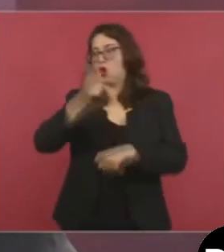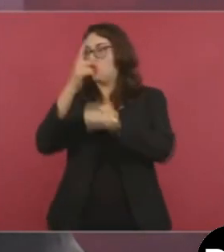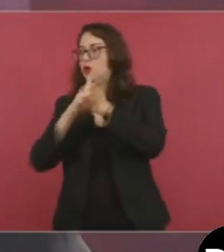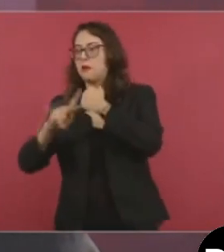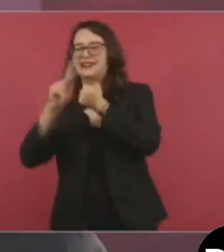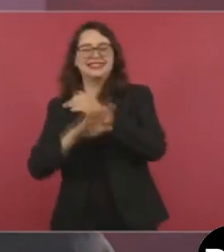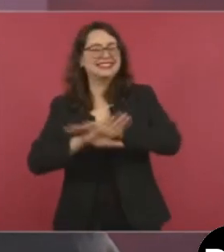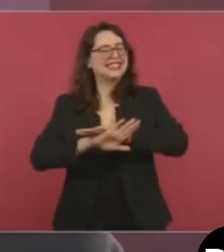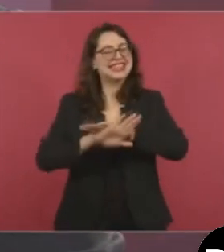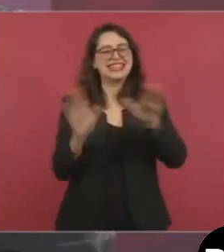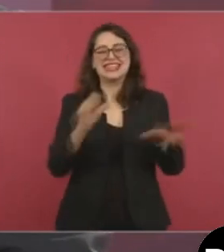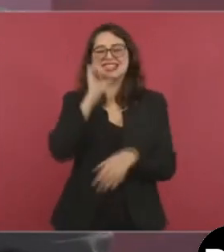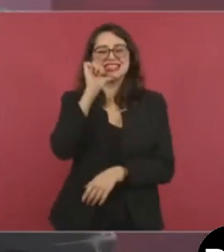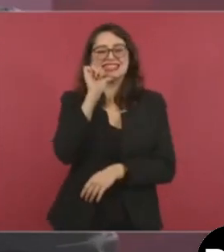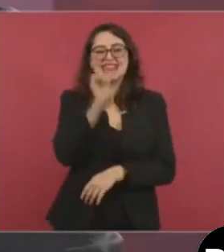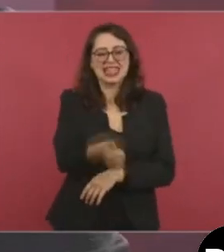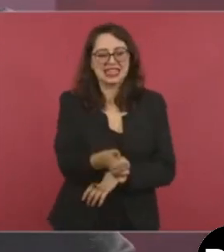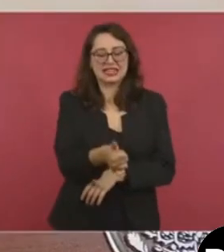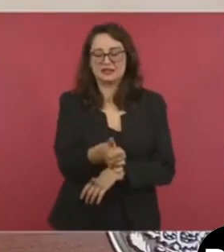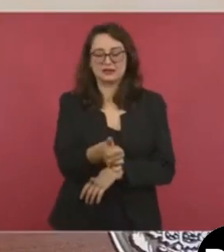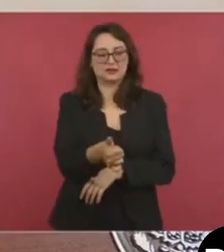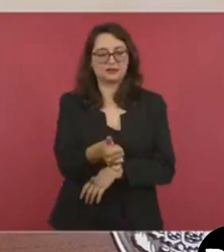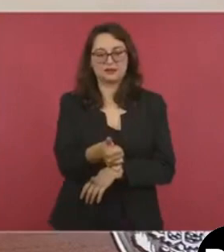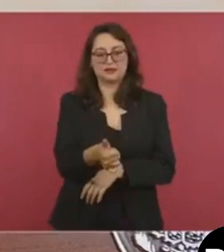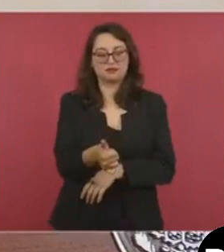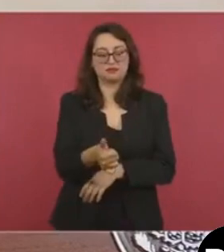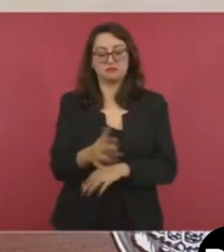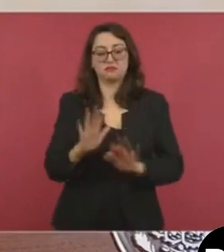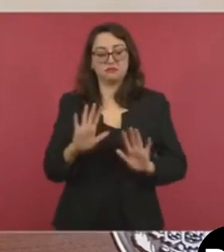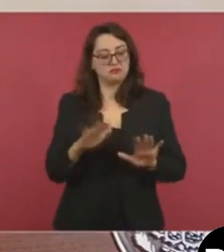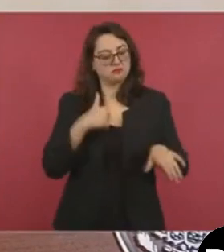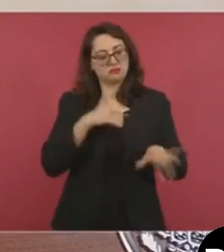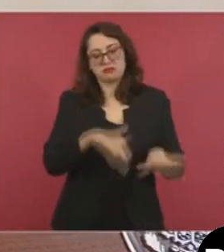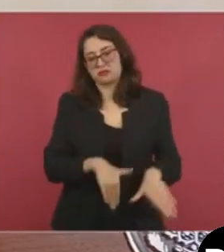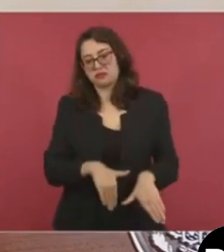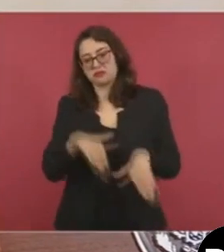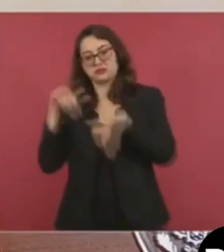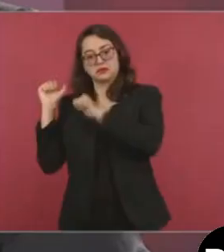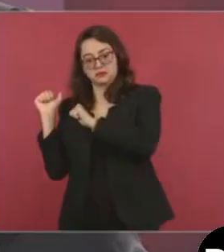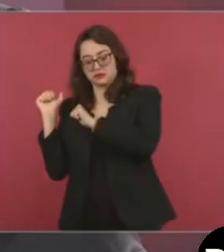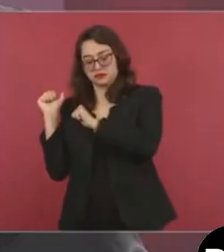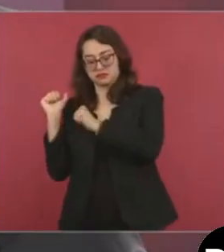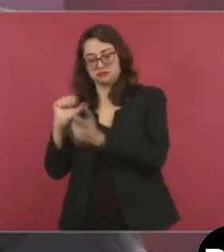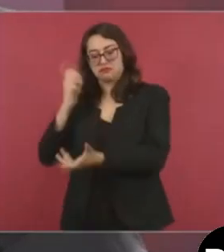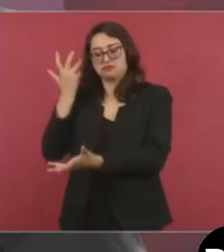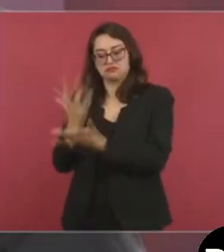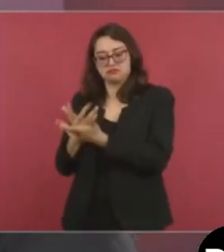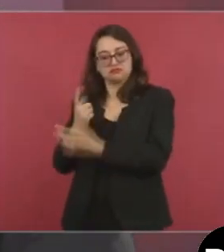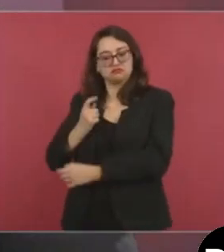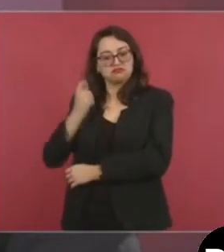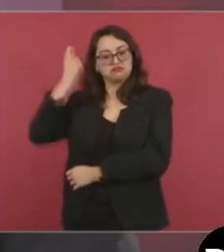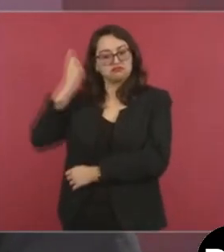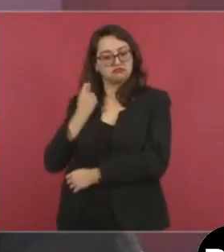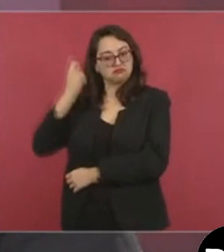y no voy a participar en ningún evento, ni